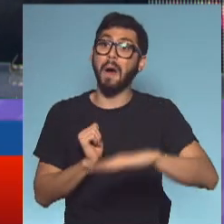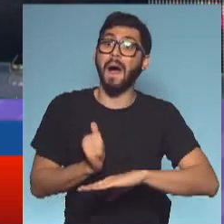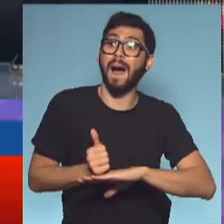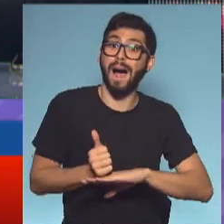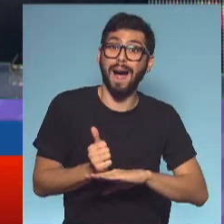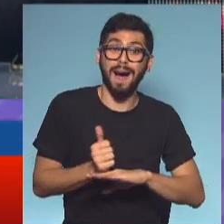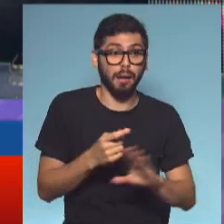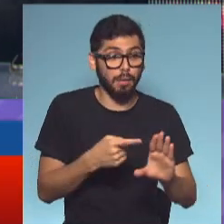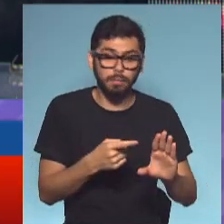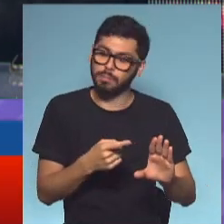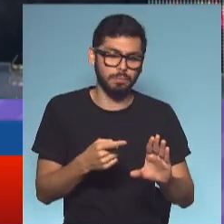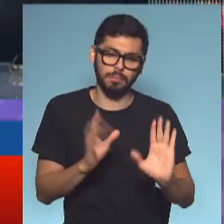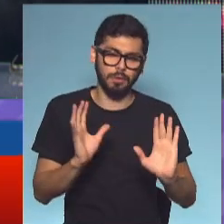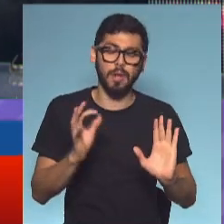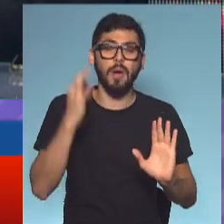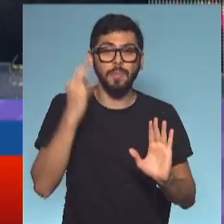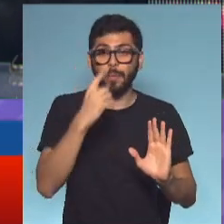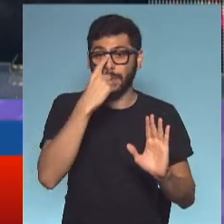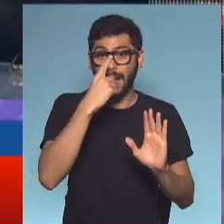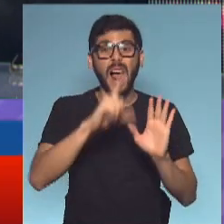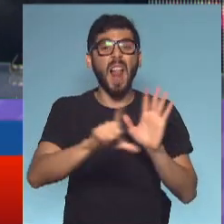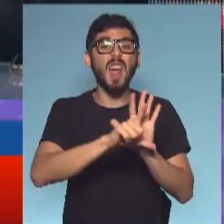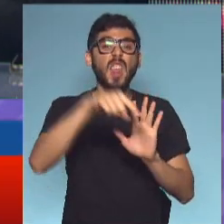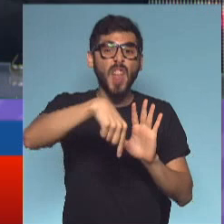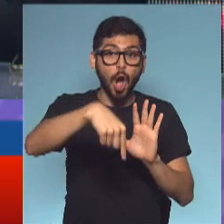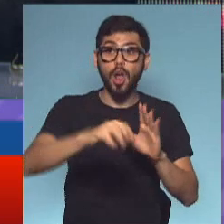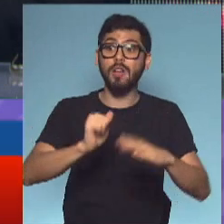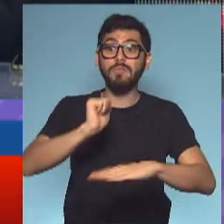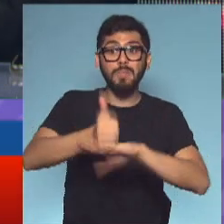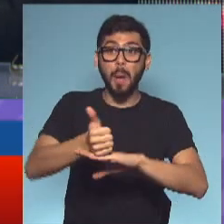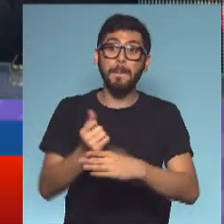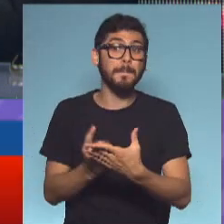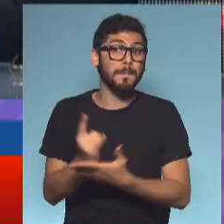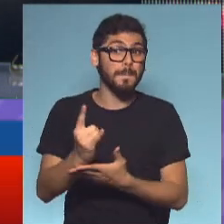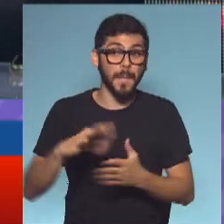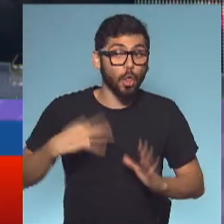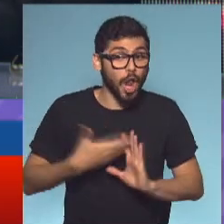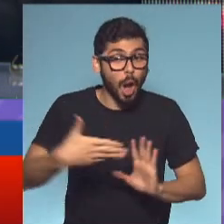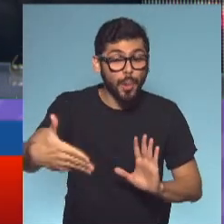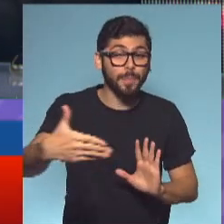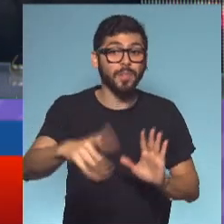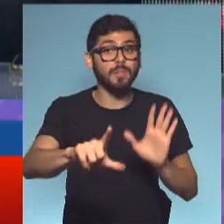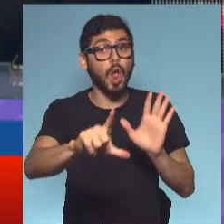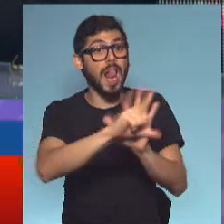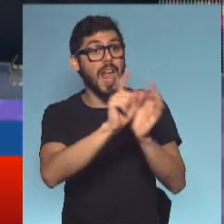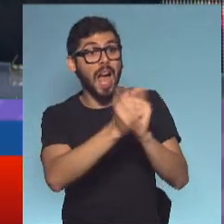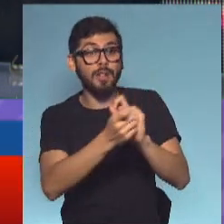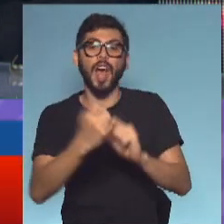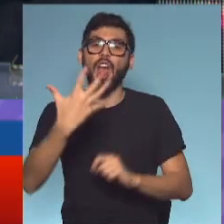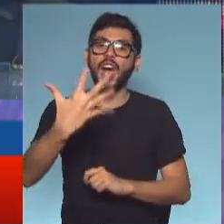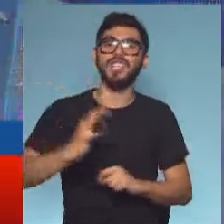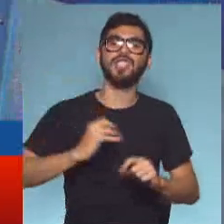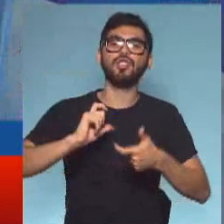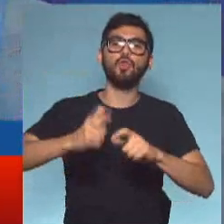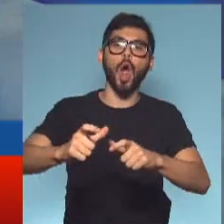principal diferencia es que el cargo con la ley actual es vitalicio. Con la reforma de la ley es renovable cada cinco años. En el gobierno,